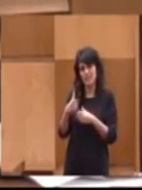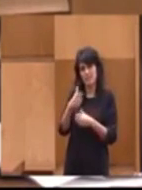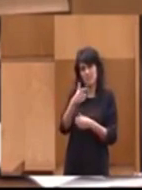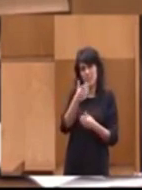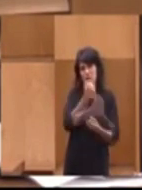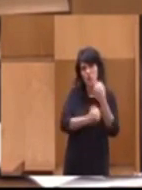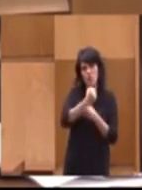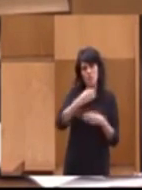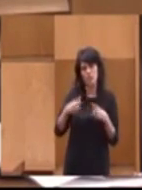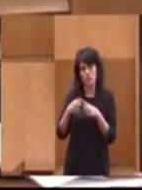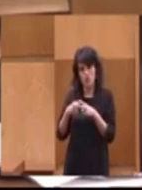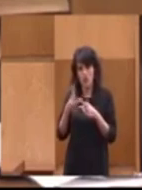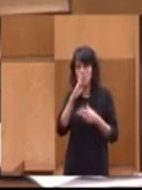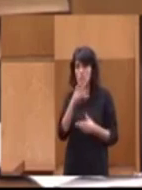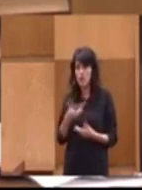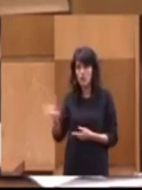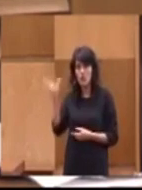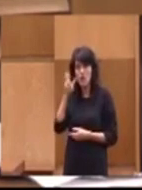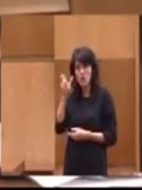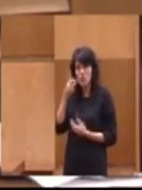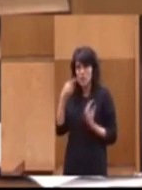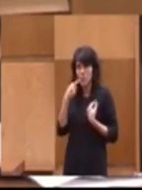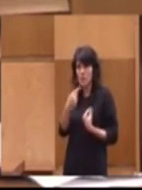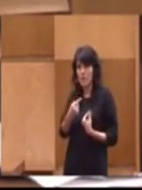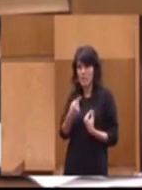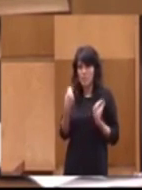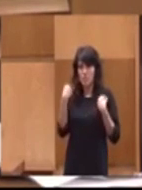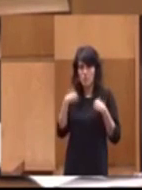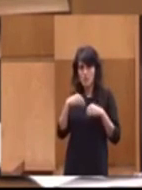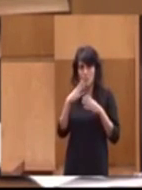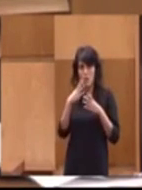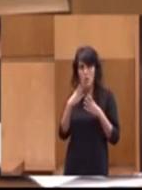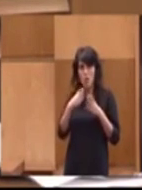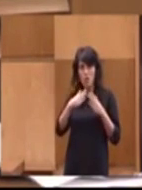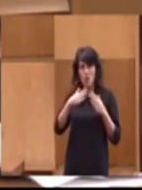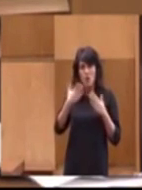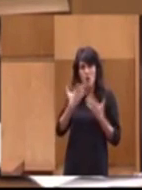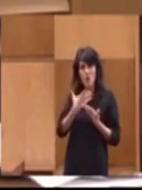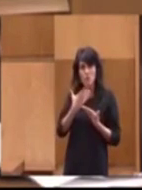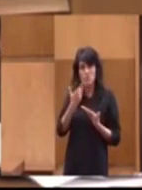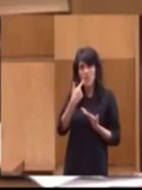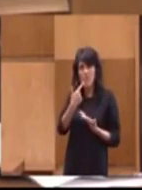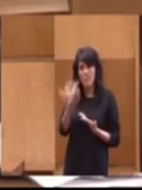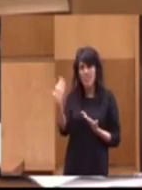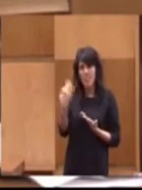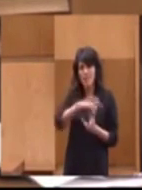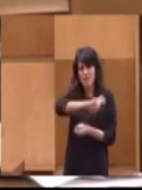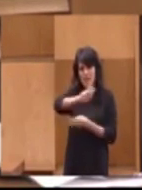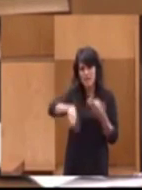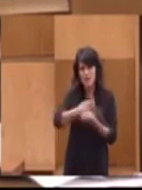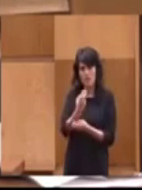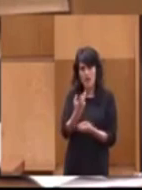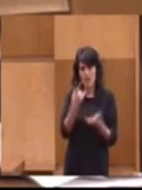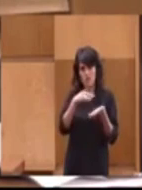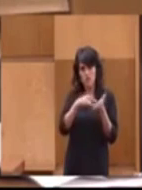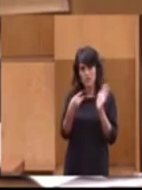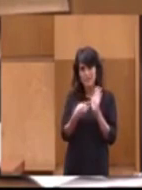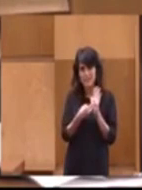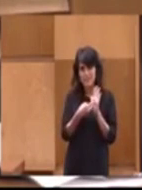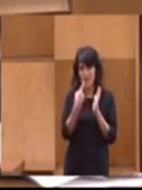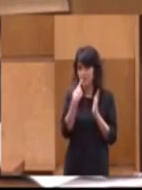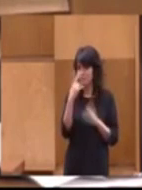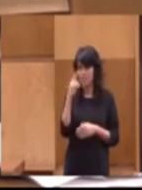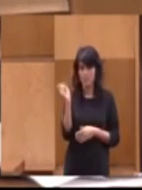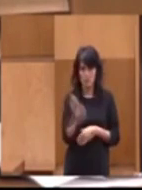lobosondas que venimos escuchando de un tiempo a esta parte, esos lobosondas que nuevamente dicen que tenemos que reformar un sistema que teóricamente es